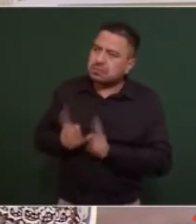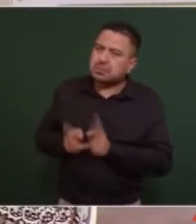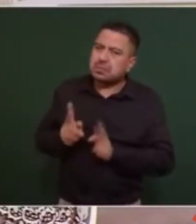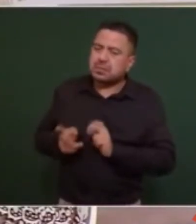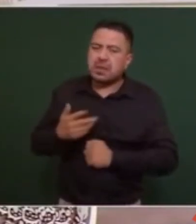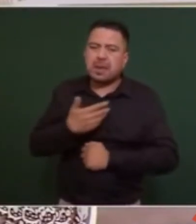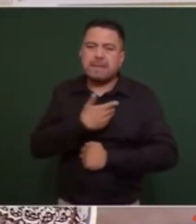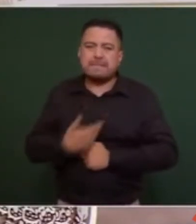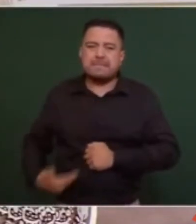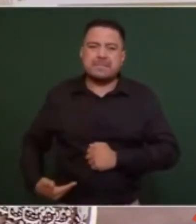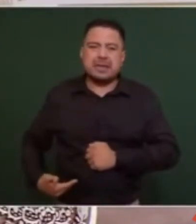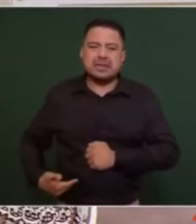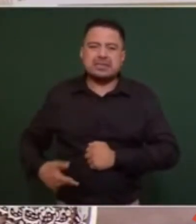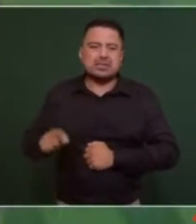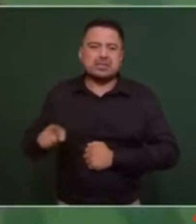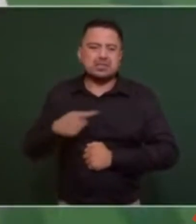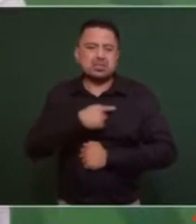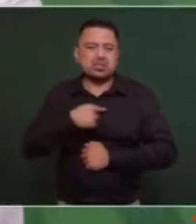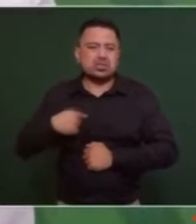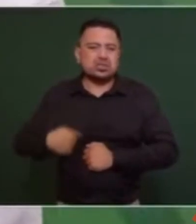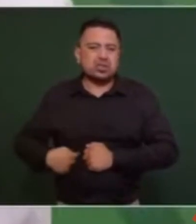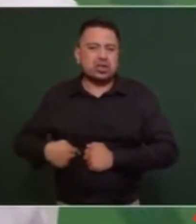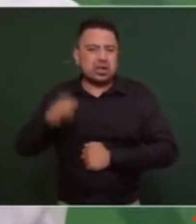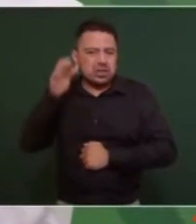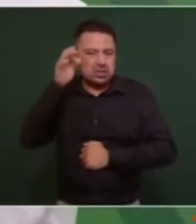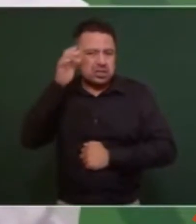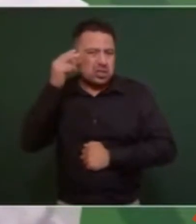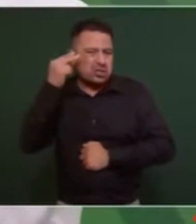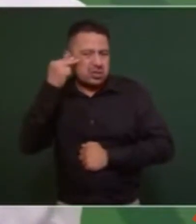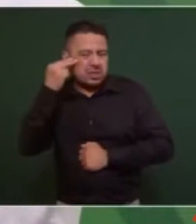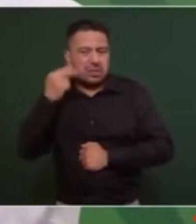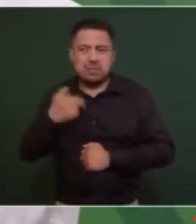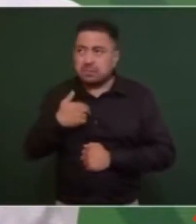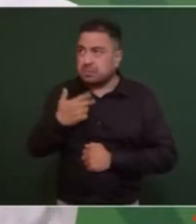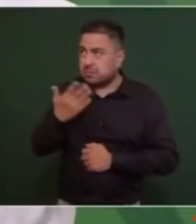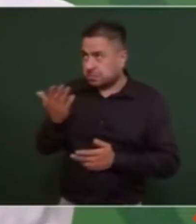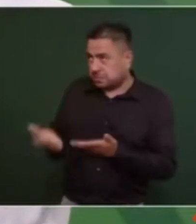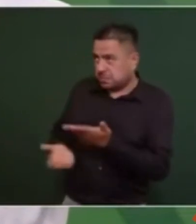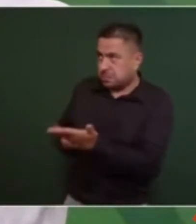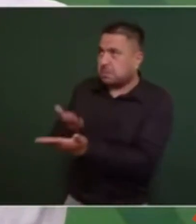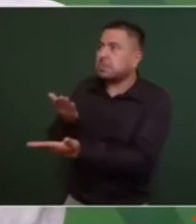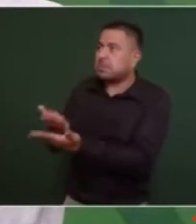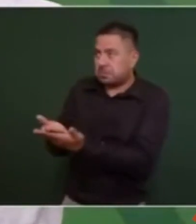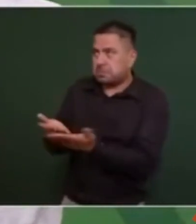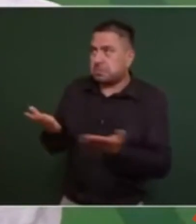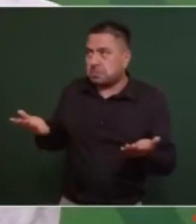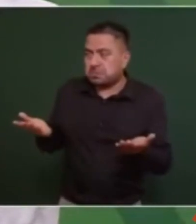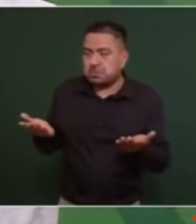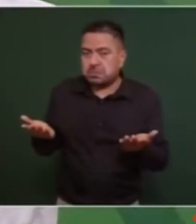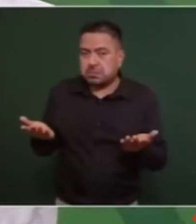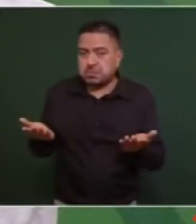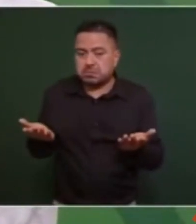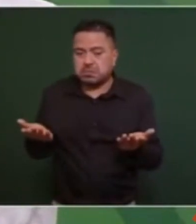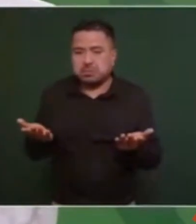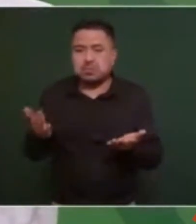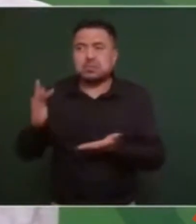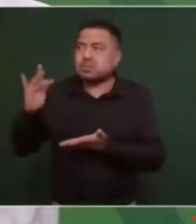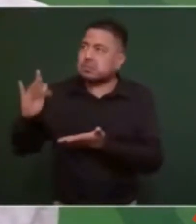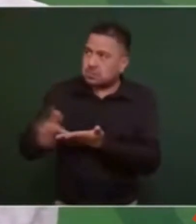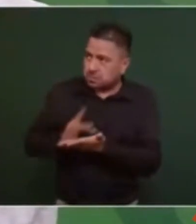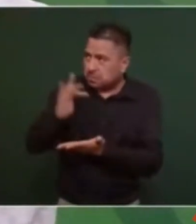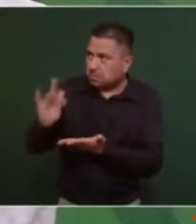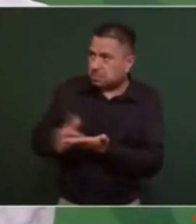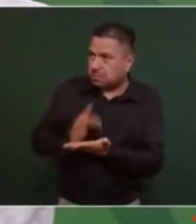China y le pedimos también eh apoyo